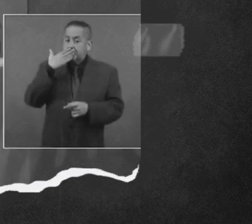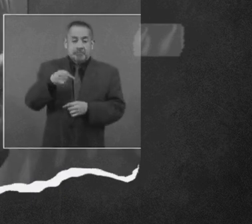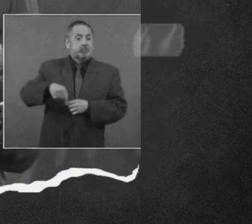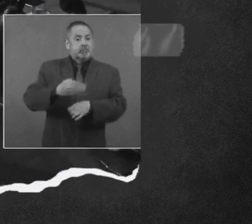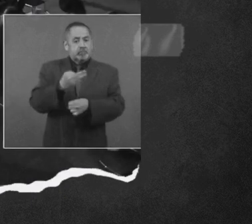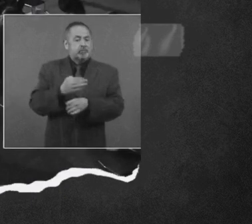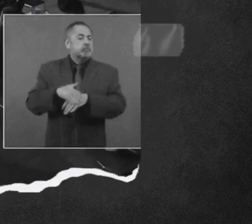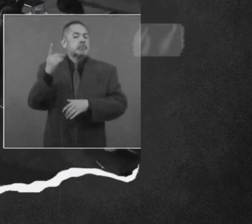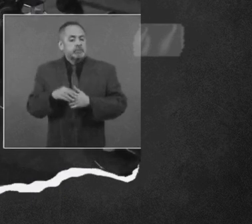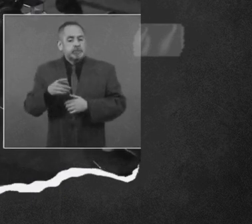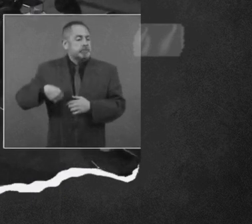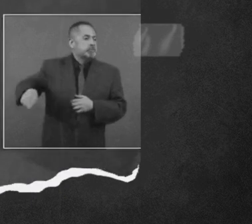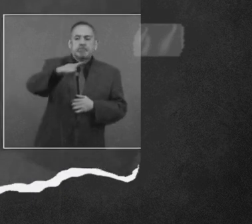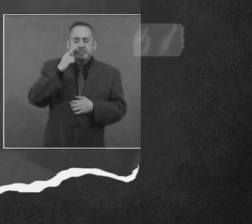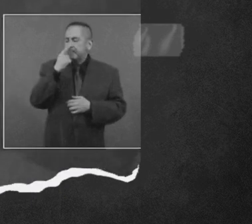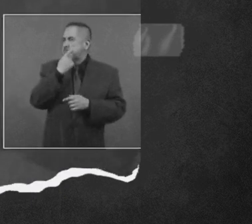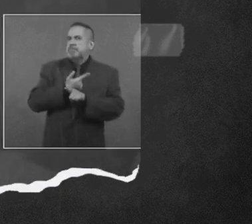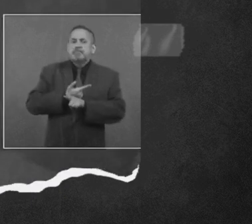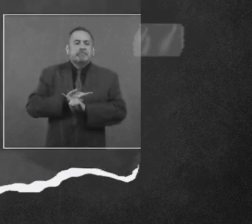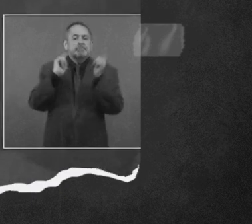Además, ¿por qué? Porque nos hace libres.